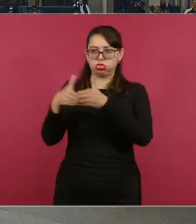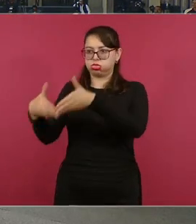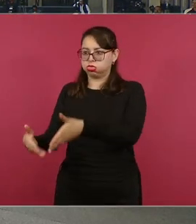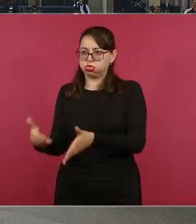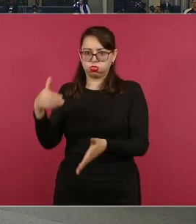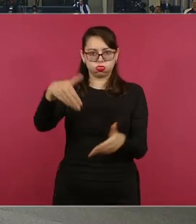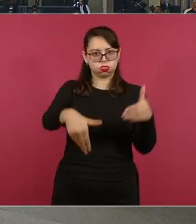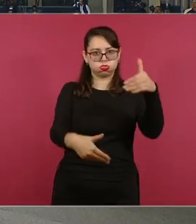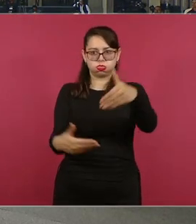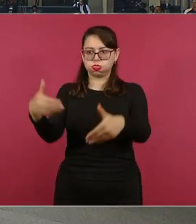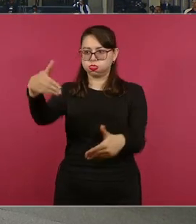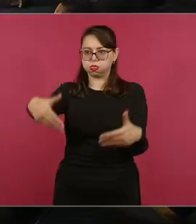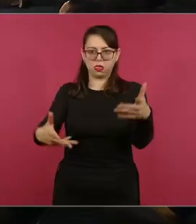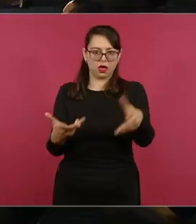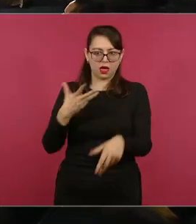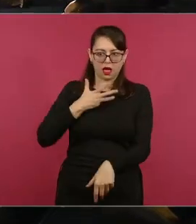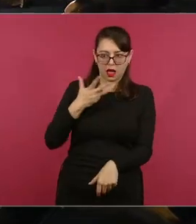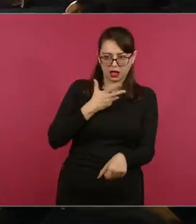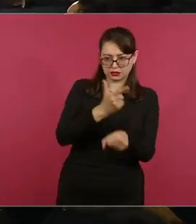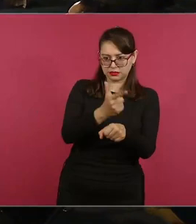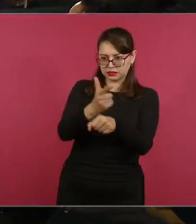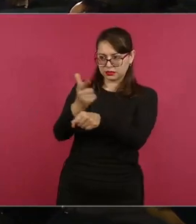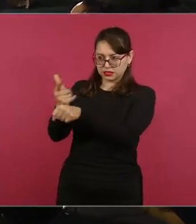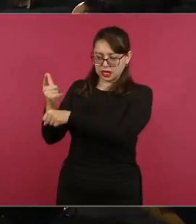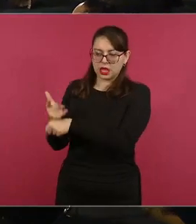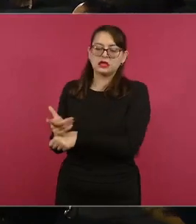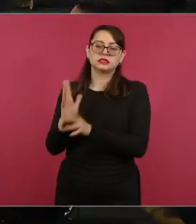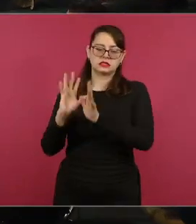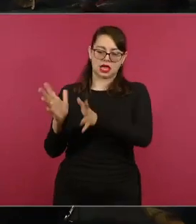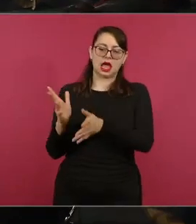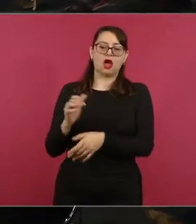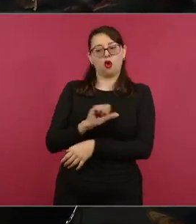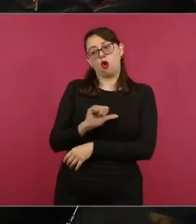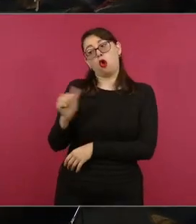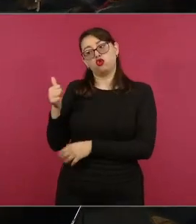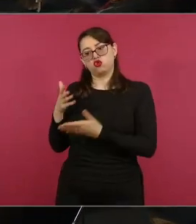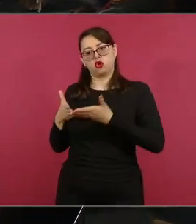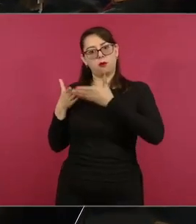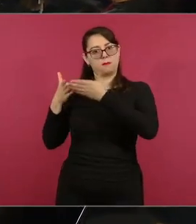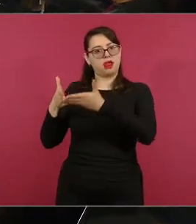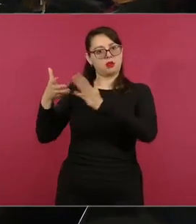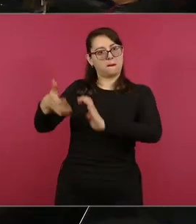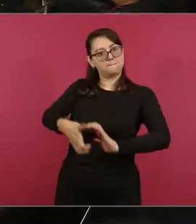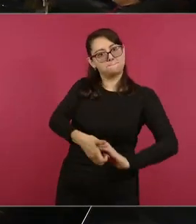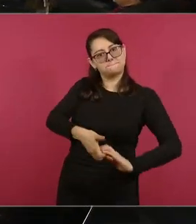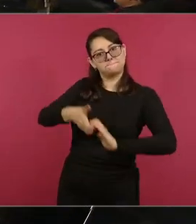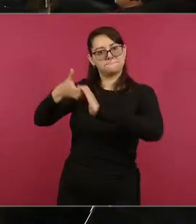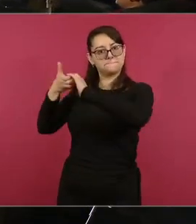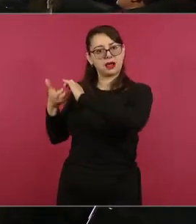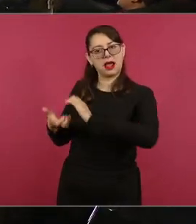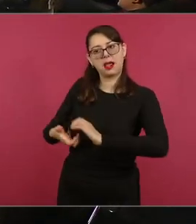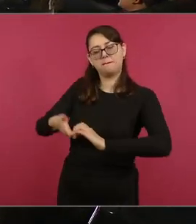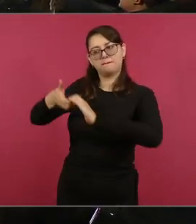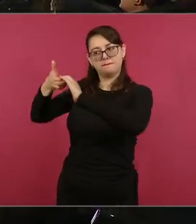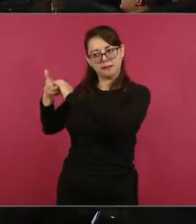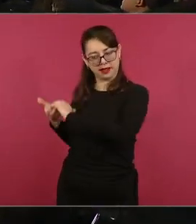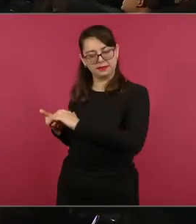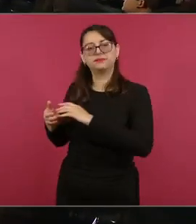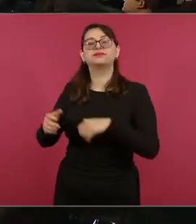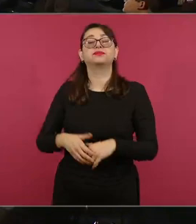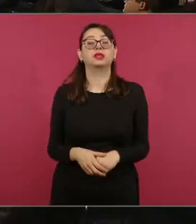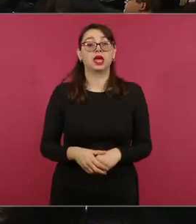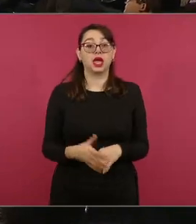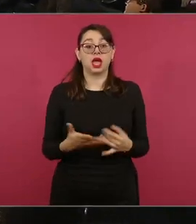Ahorita le digo cuántas hemos censado, señor. En lo que se refiere al hospital naval, sigue dando consultas